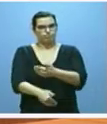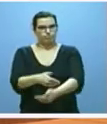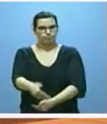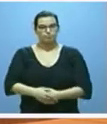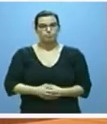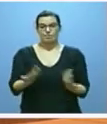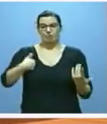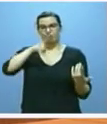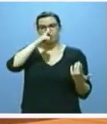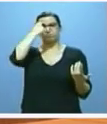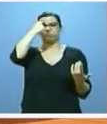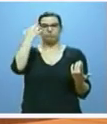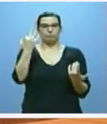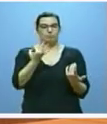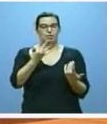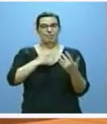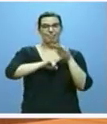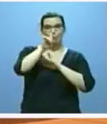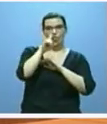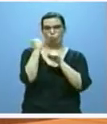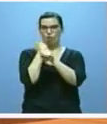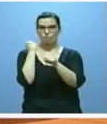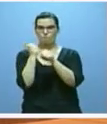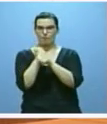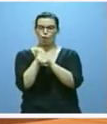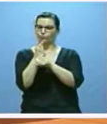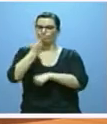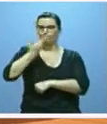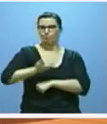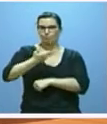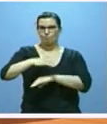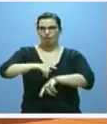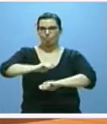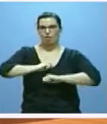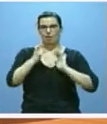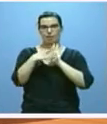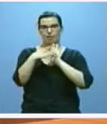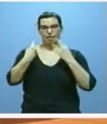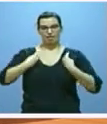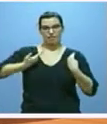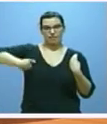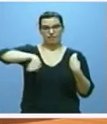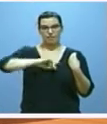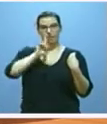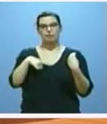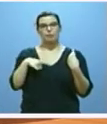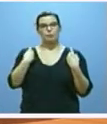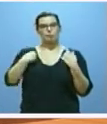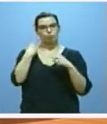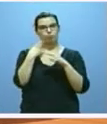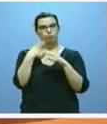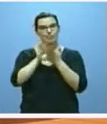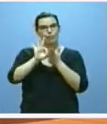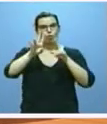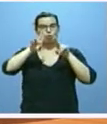valor que el crecimiento y el empleo tienen para garantizar nuestra calidad de vida y la propia sostenibilidad de los grandes